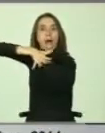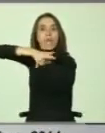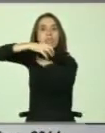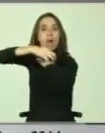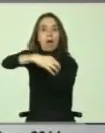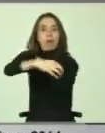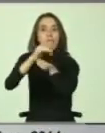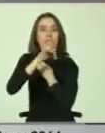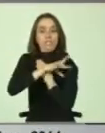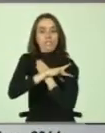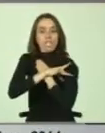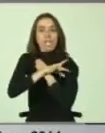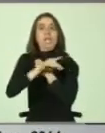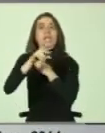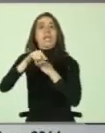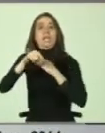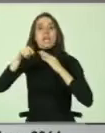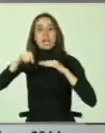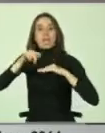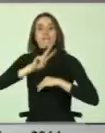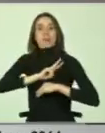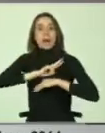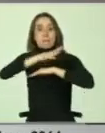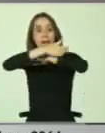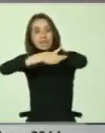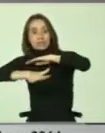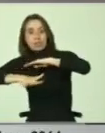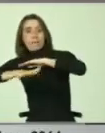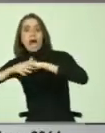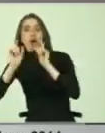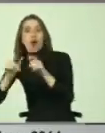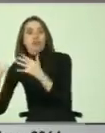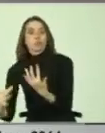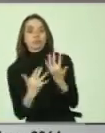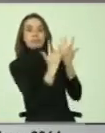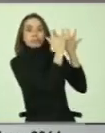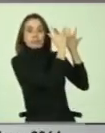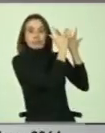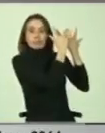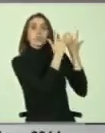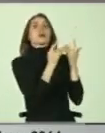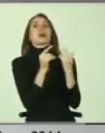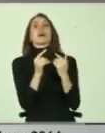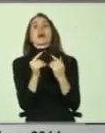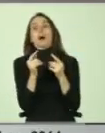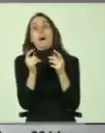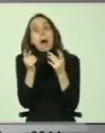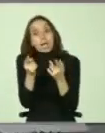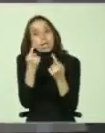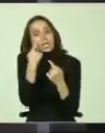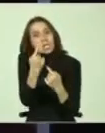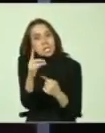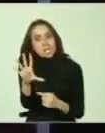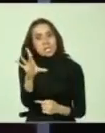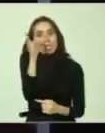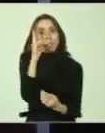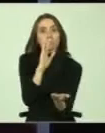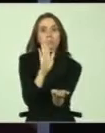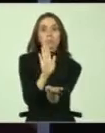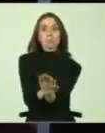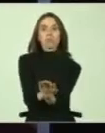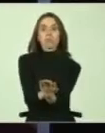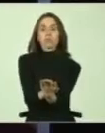plan de Valparaíso. Y en aquella ocasión, bueno, se pudo constatar que no